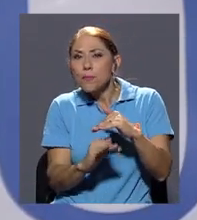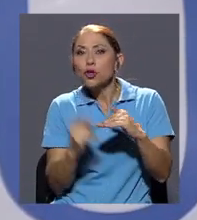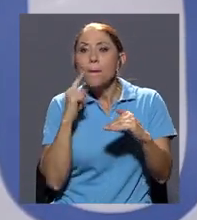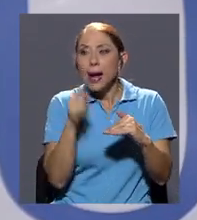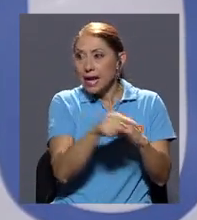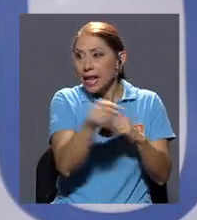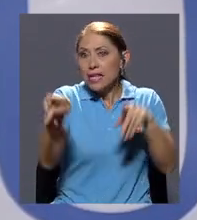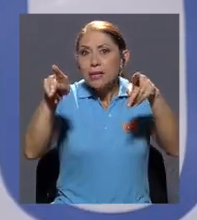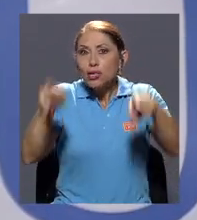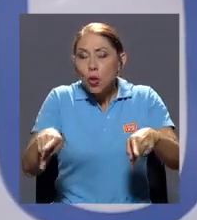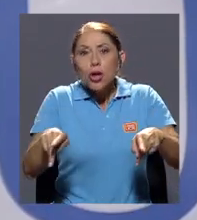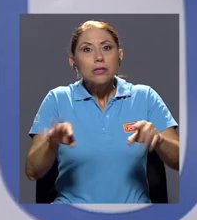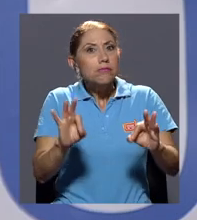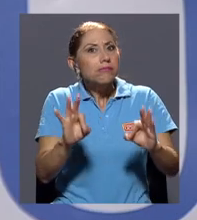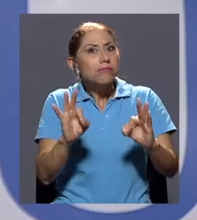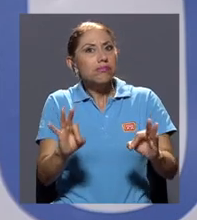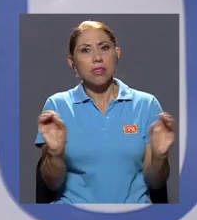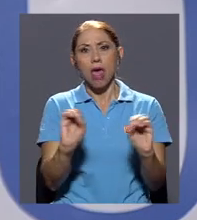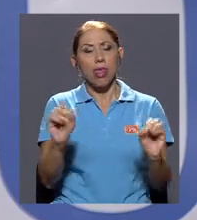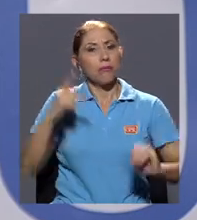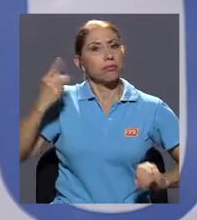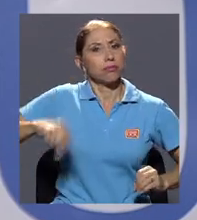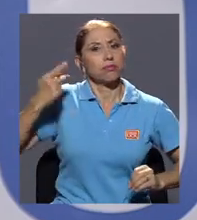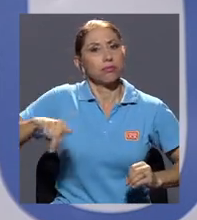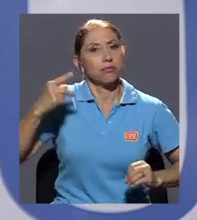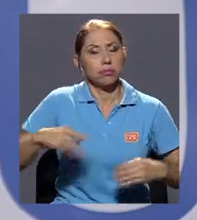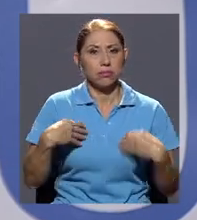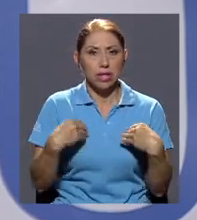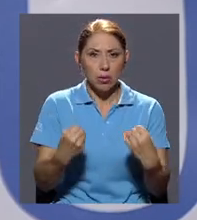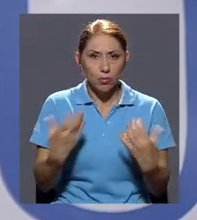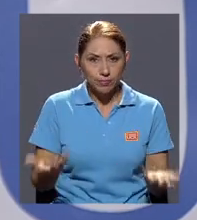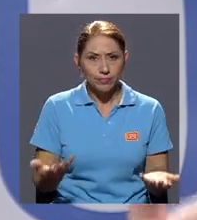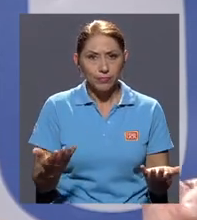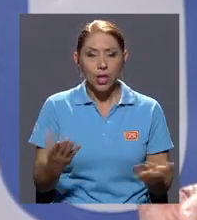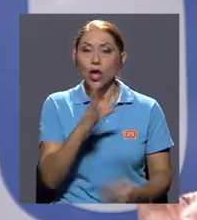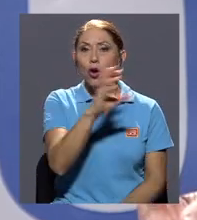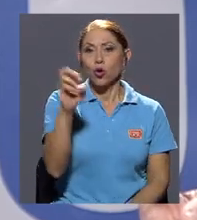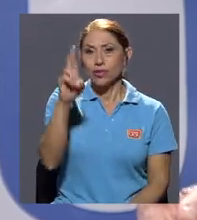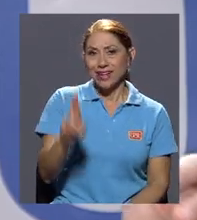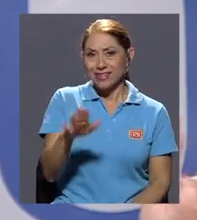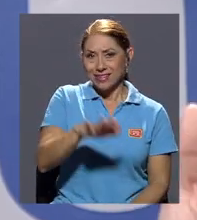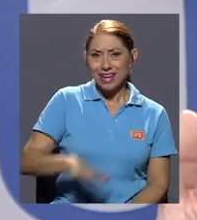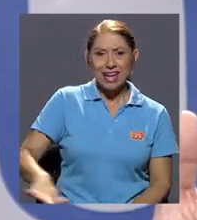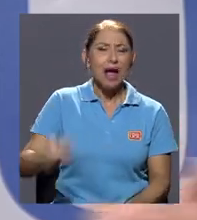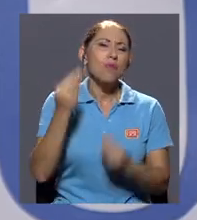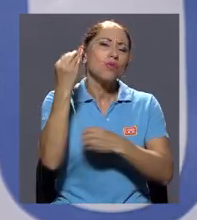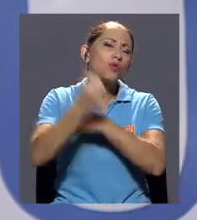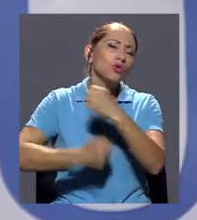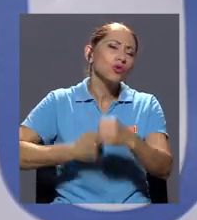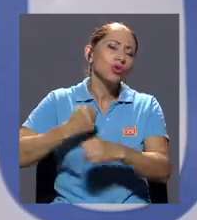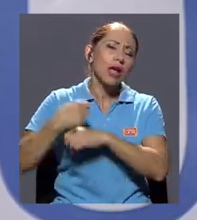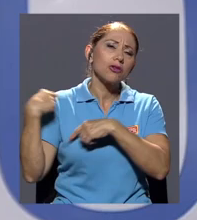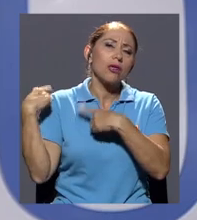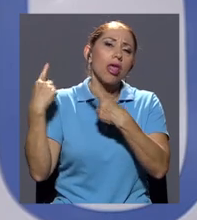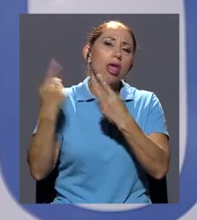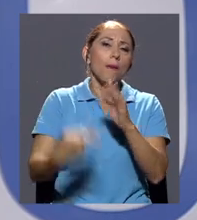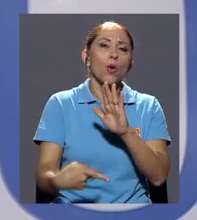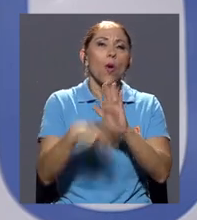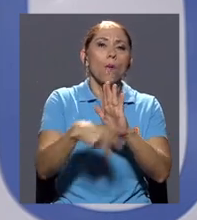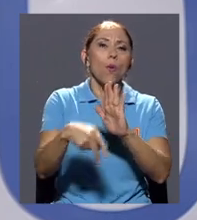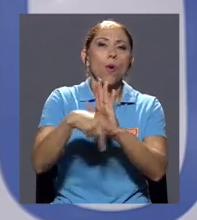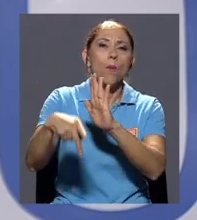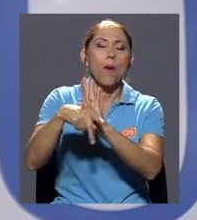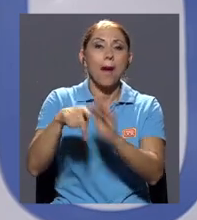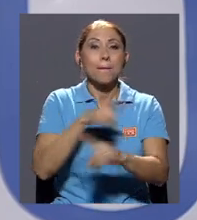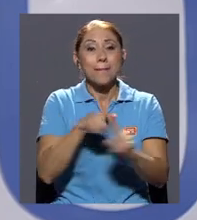ciudadana no se va a ver afectada en su vida, salud o salud, la seguridad de las personas. Costa Rica había tenido por décadas la prohibición, pero eso nunca paró una